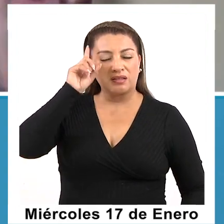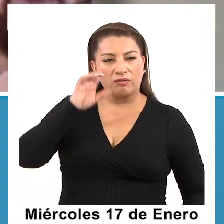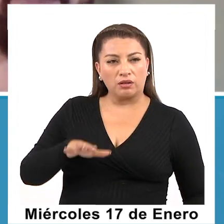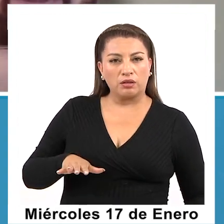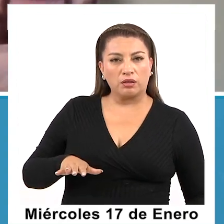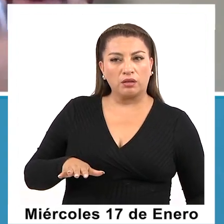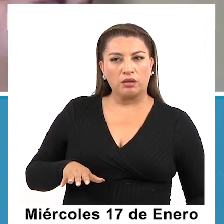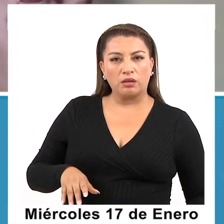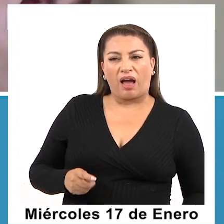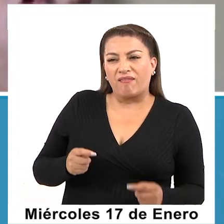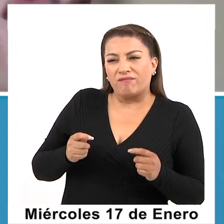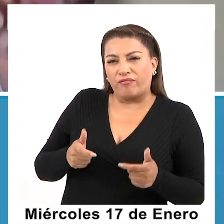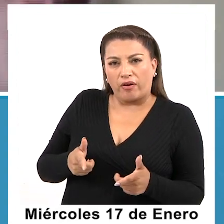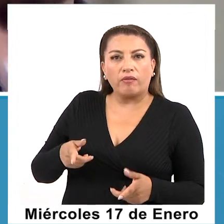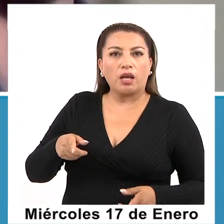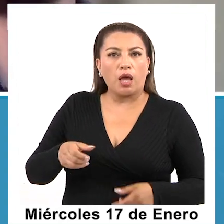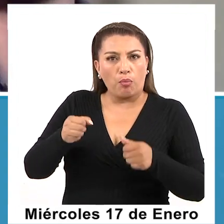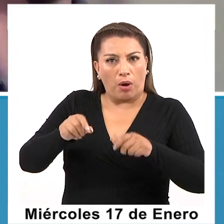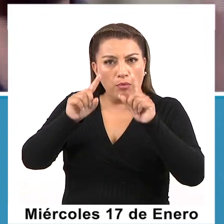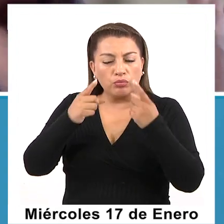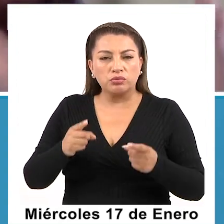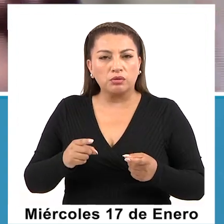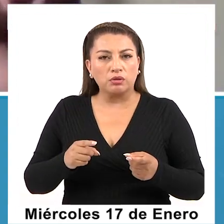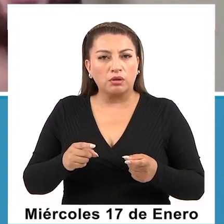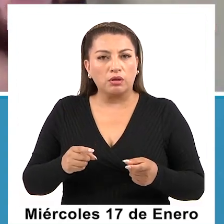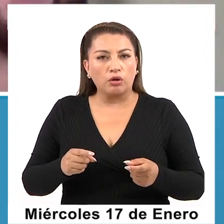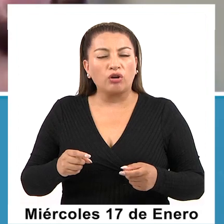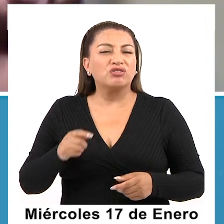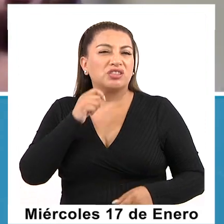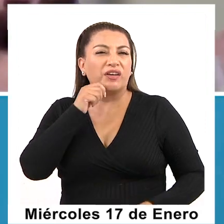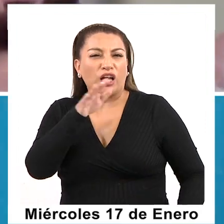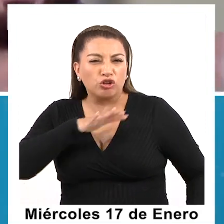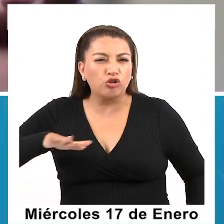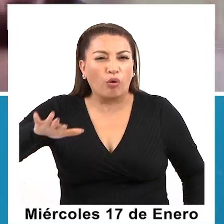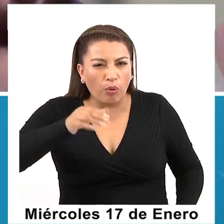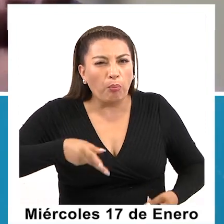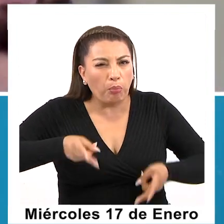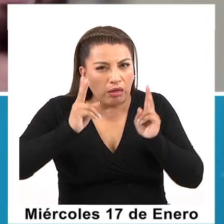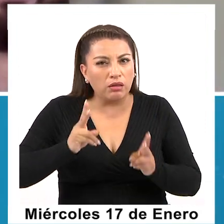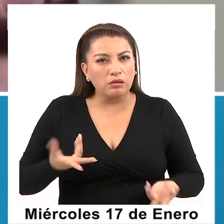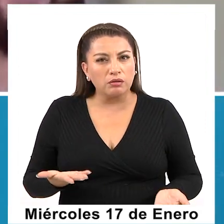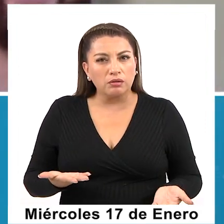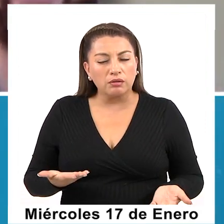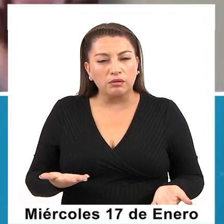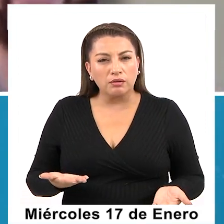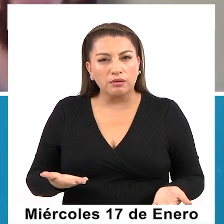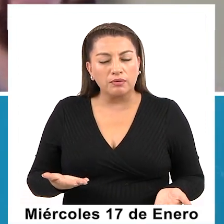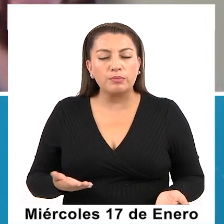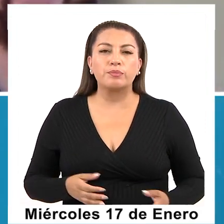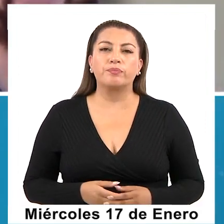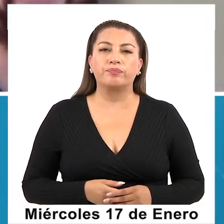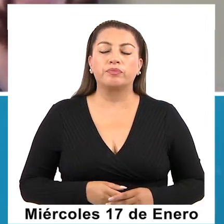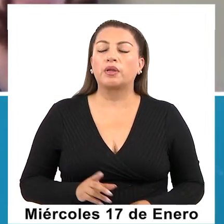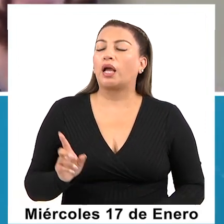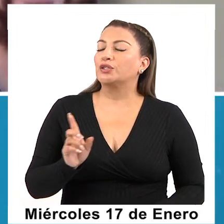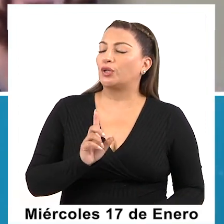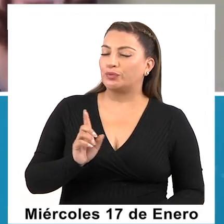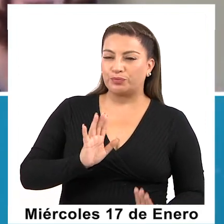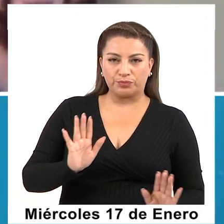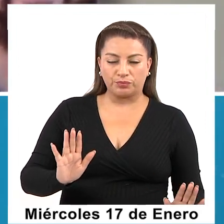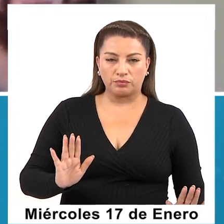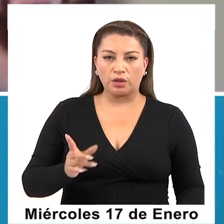aptitudes para la música o no, o todos pueden desarrollarla en el medio de de ir aprendiendo. No, nosotros